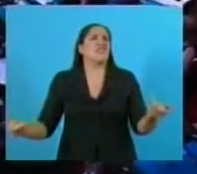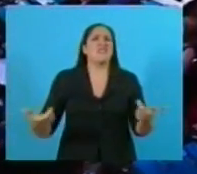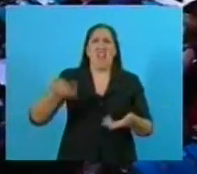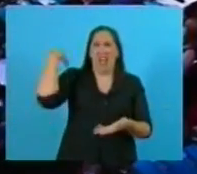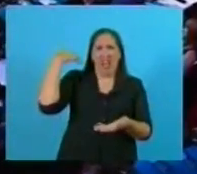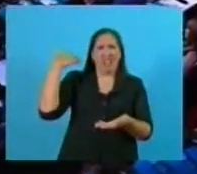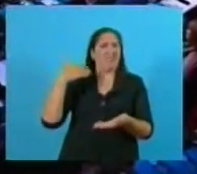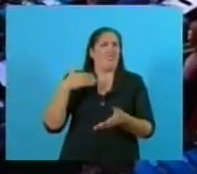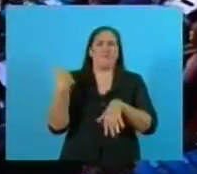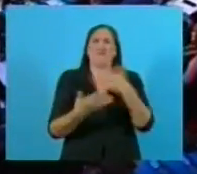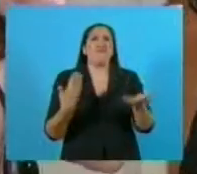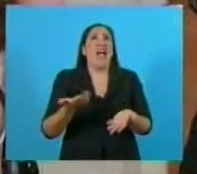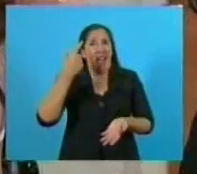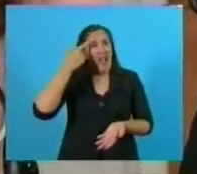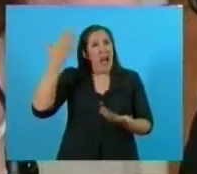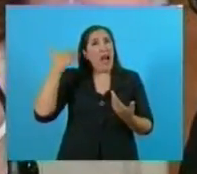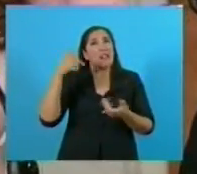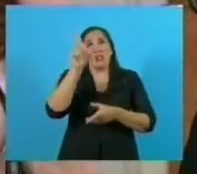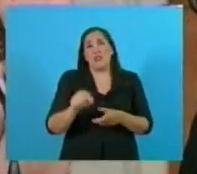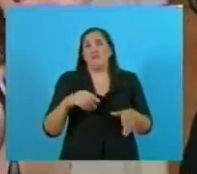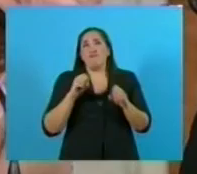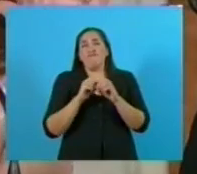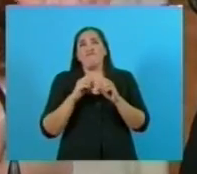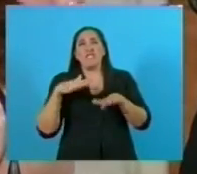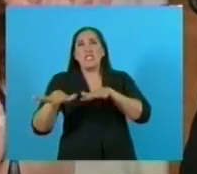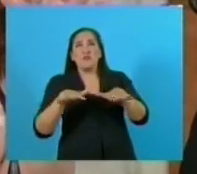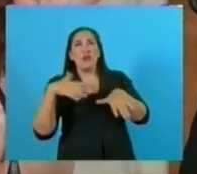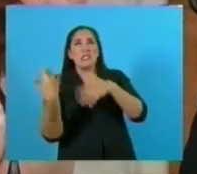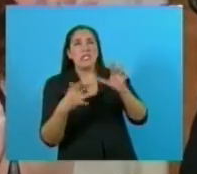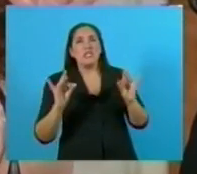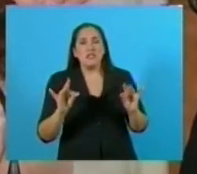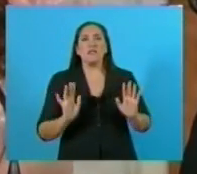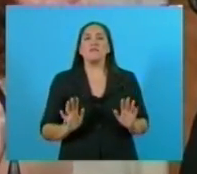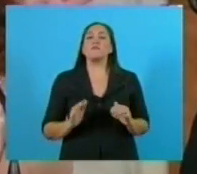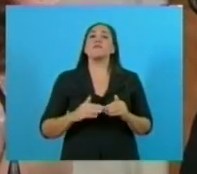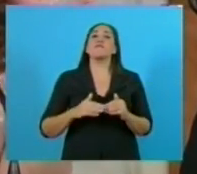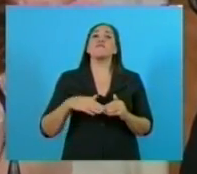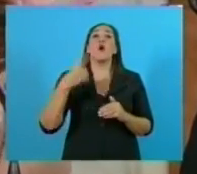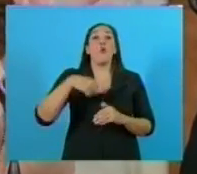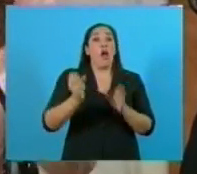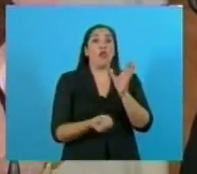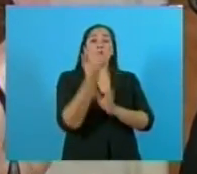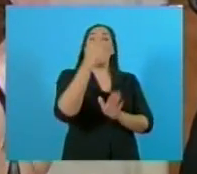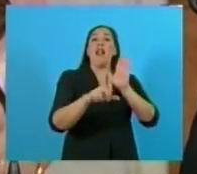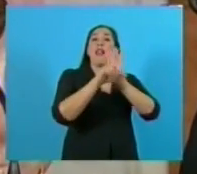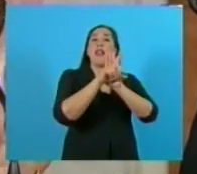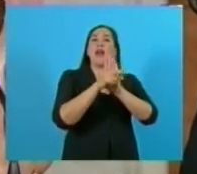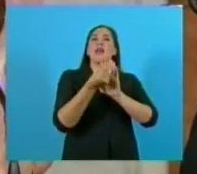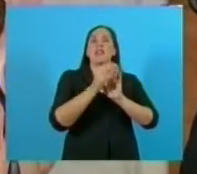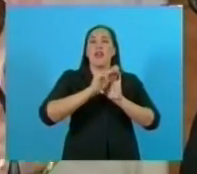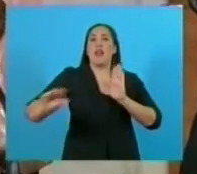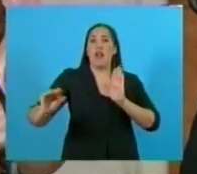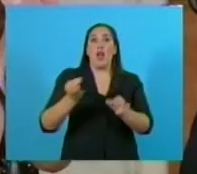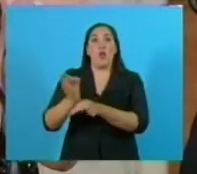el país que teníamos. Y la verdad que también cuando se creó la ley de financiamiento educativo y se creó esta